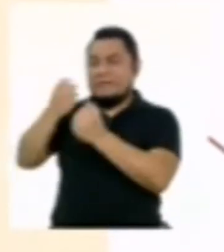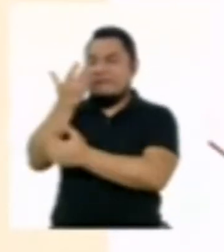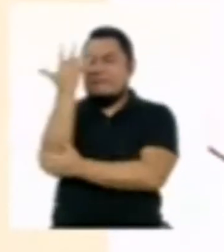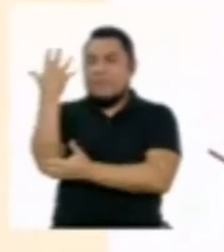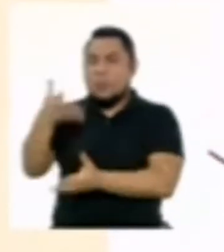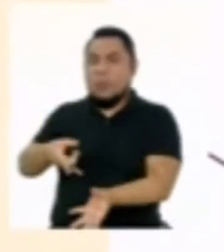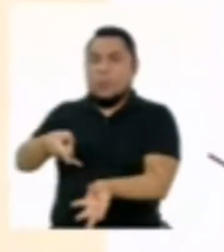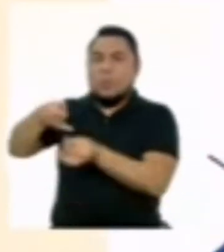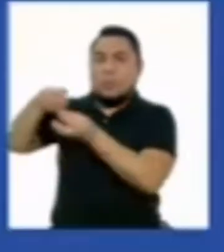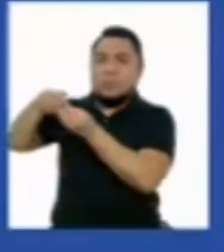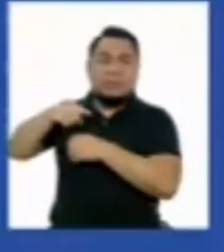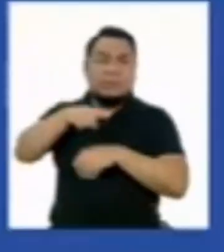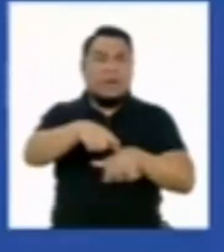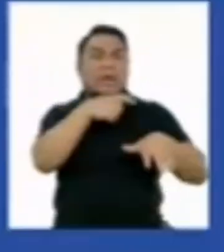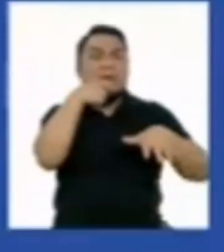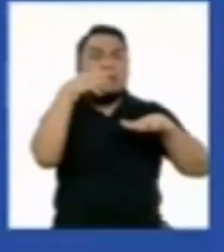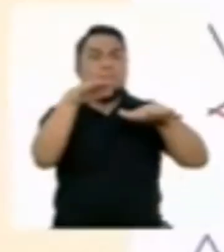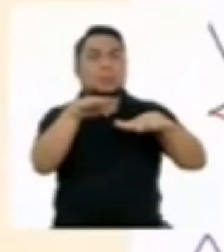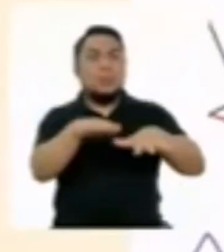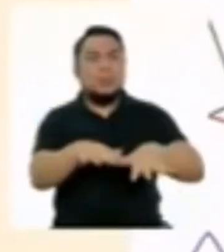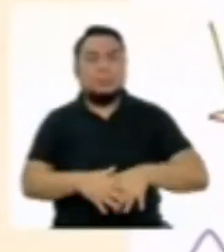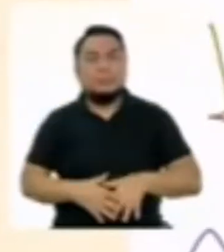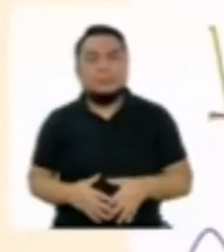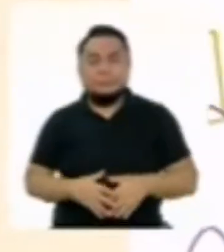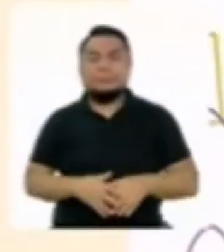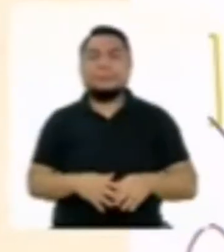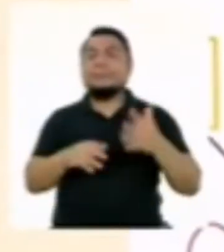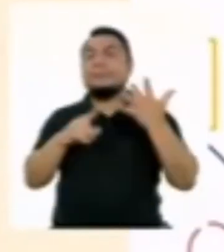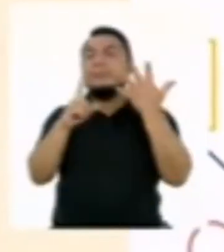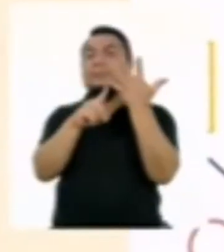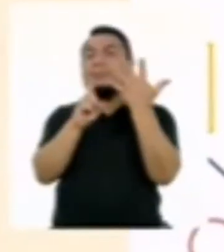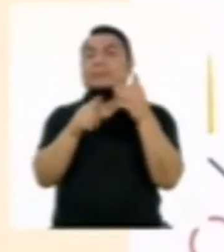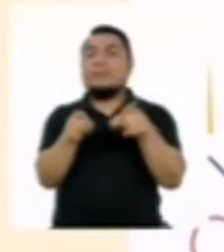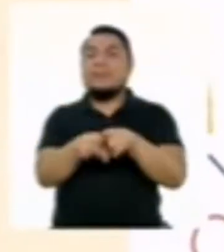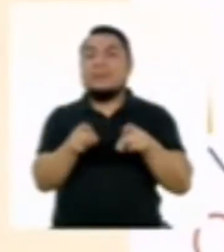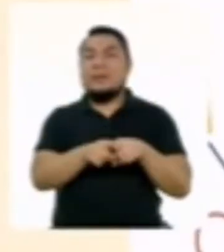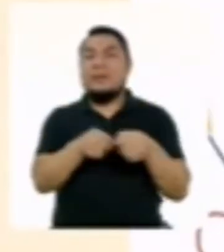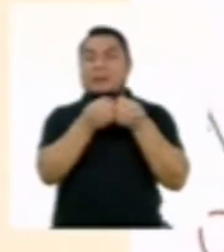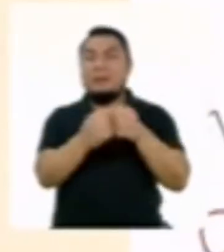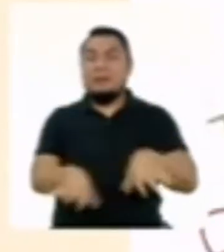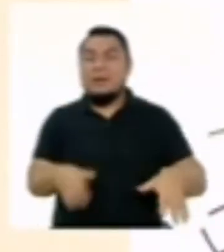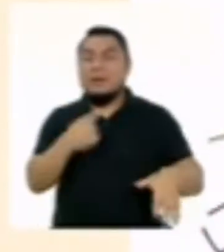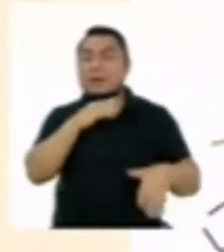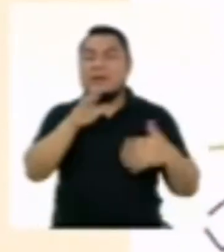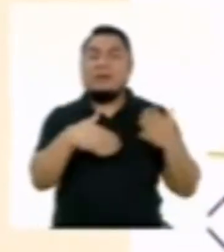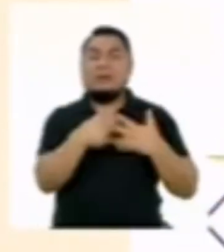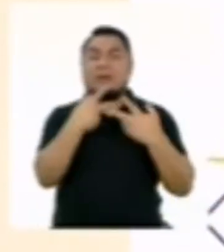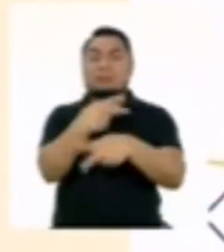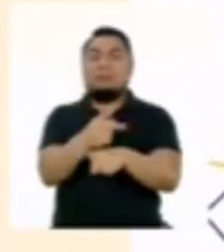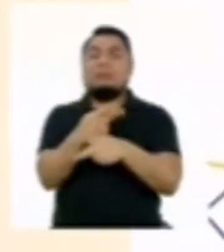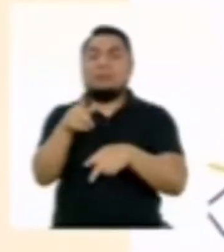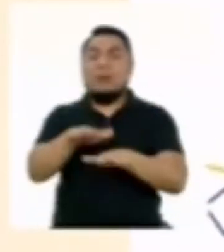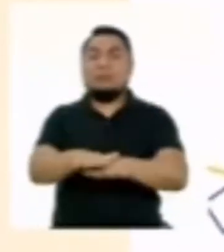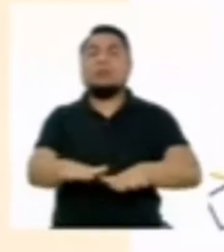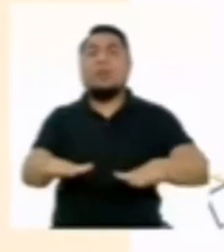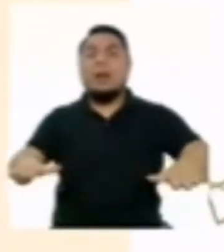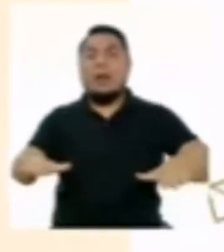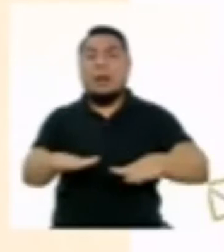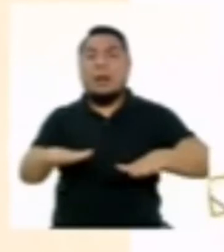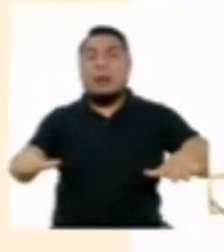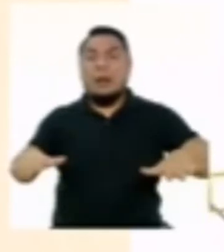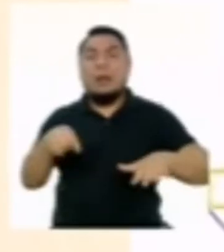inclusive la agricultura. Cinco, la pérdida de la capacidad productiva de los suelos.